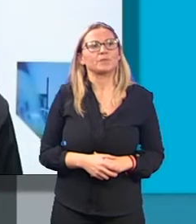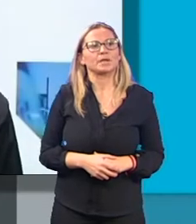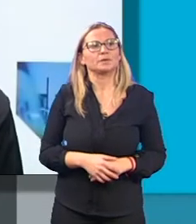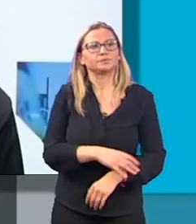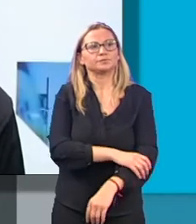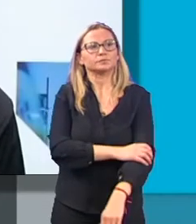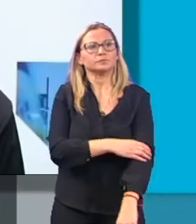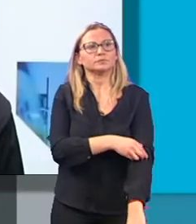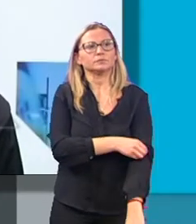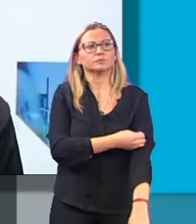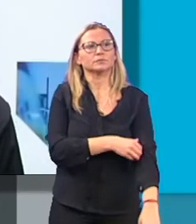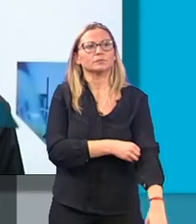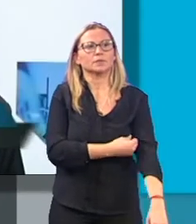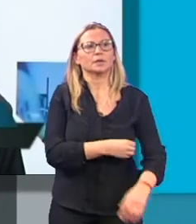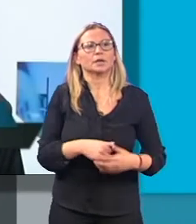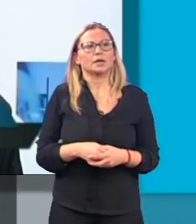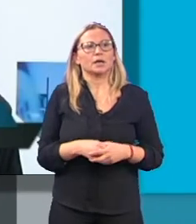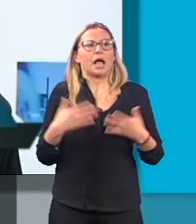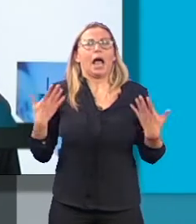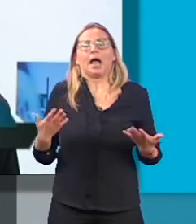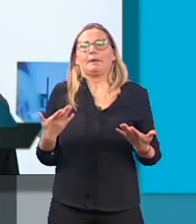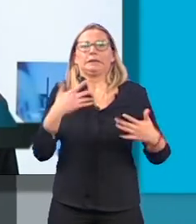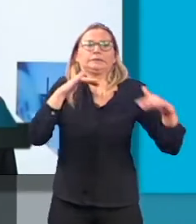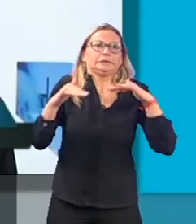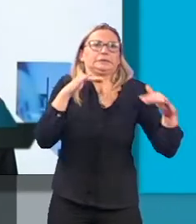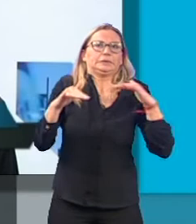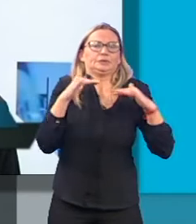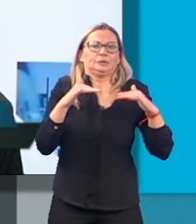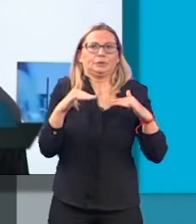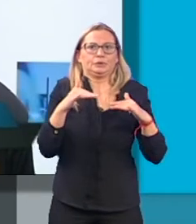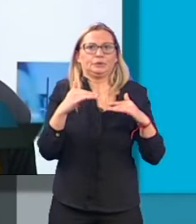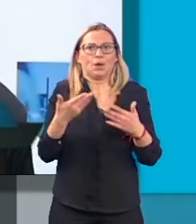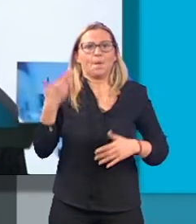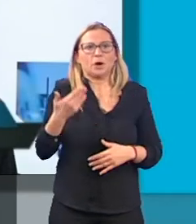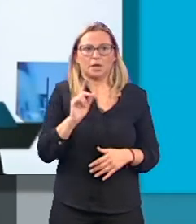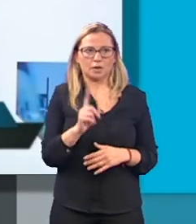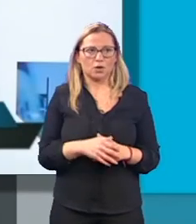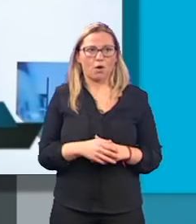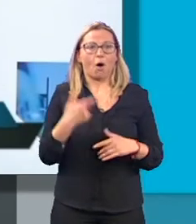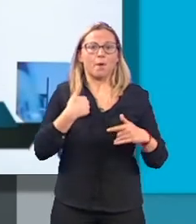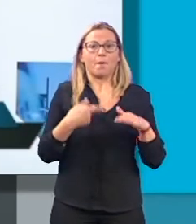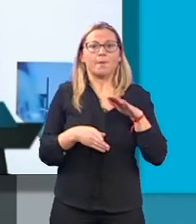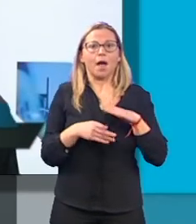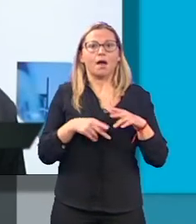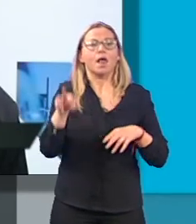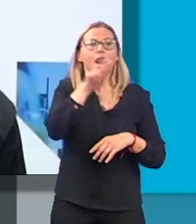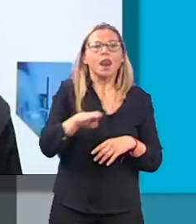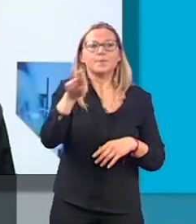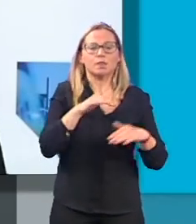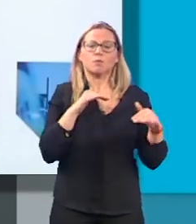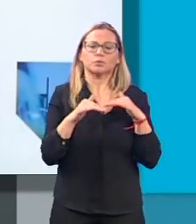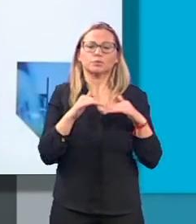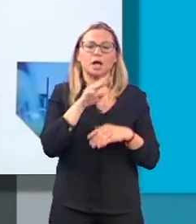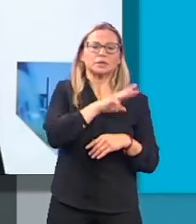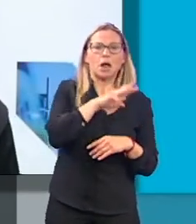No cabe esperar terremotos de gran magnitud. Vamos a encontrar series sísmicas con terremotos como ocurrió anoche.